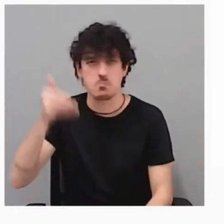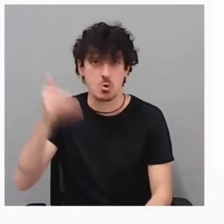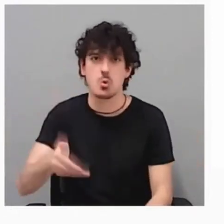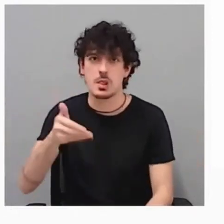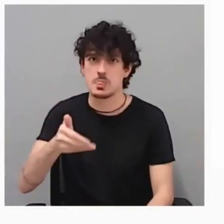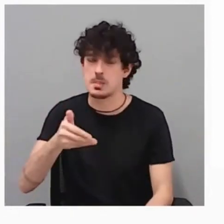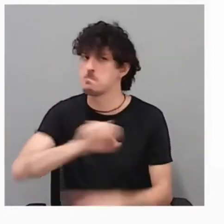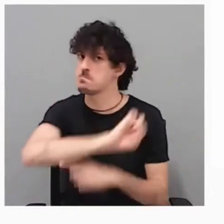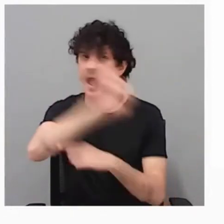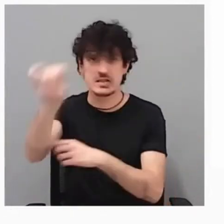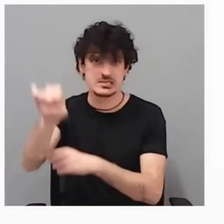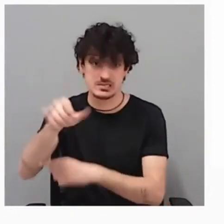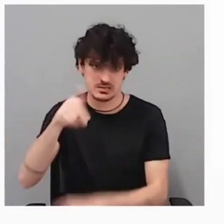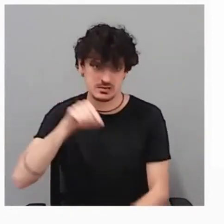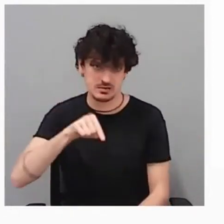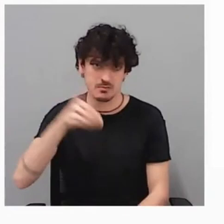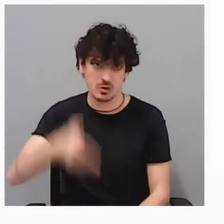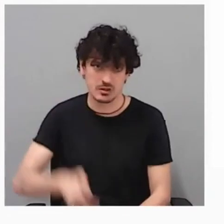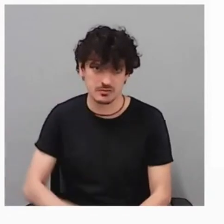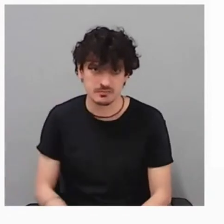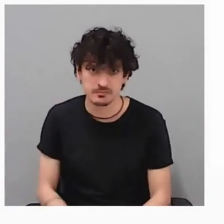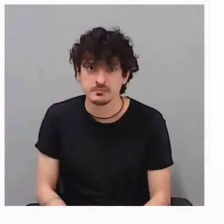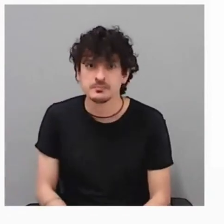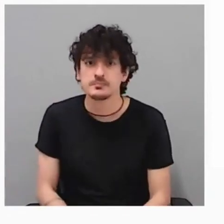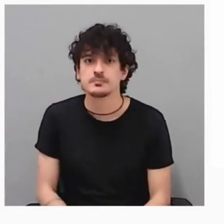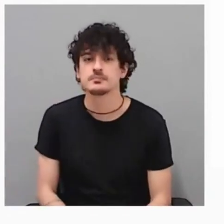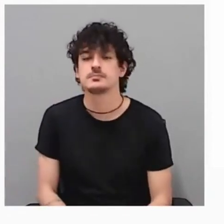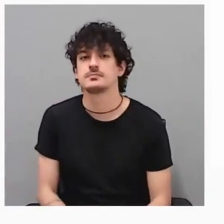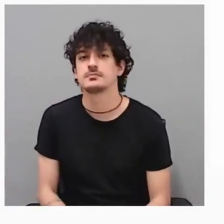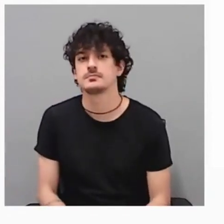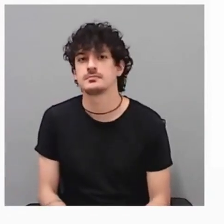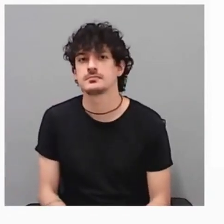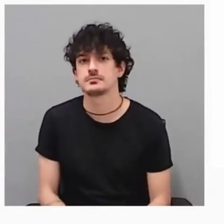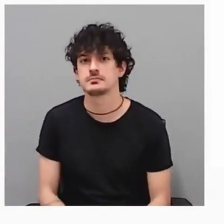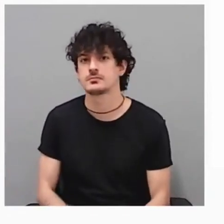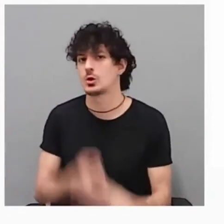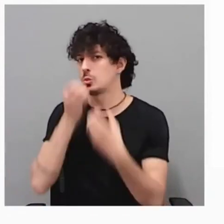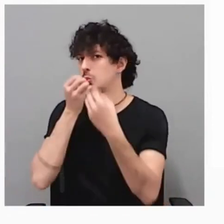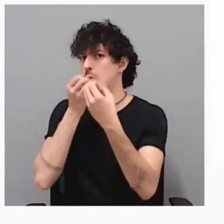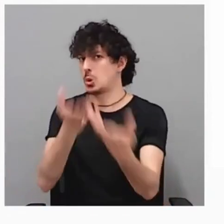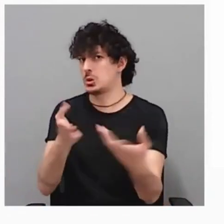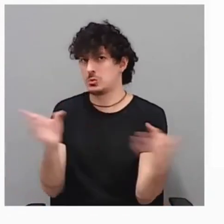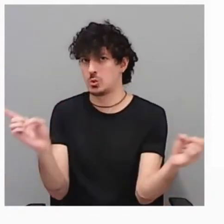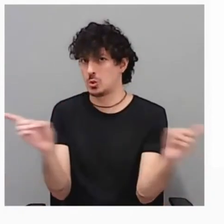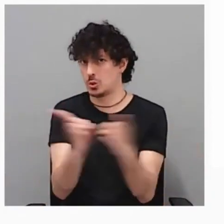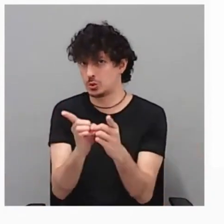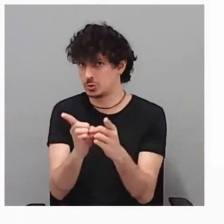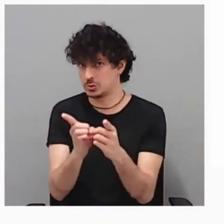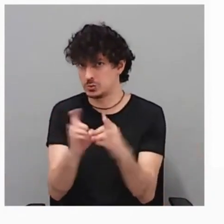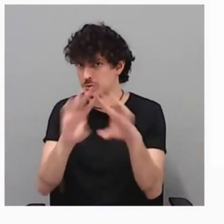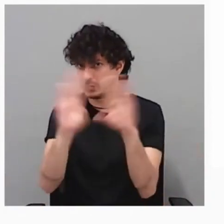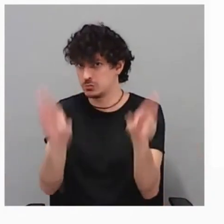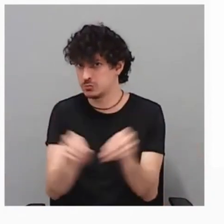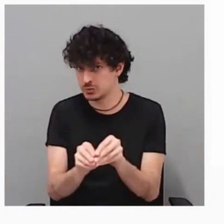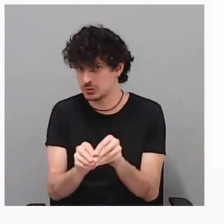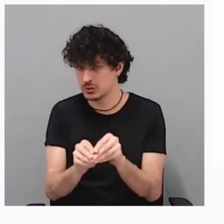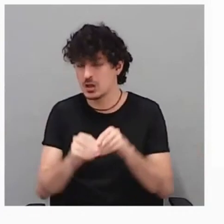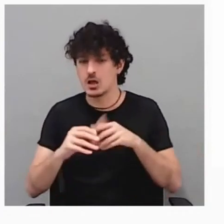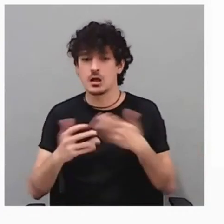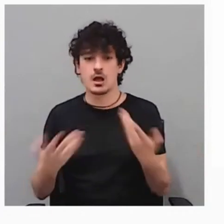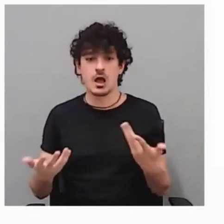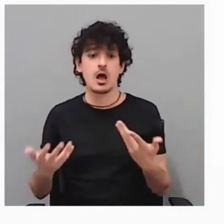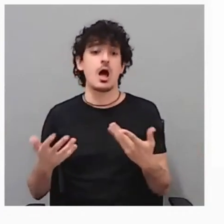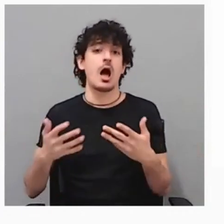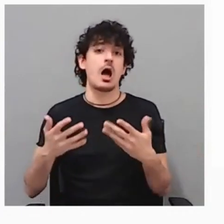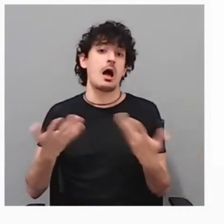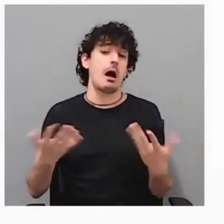Mirad, contaros brevemente unos ámbitos de actuación, como os decía,